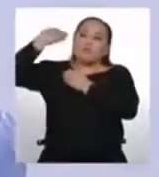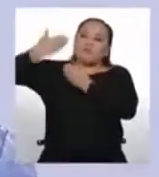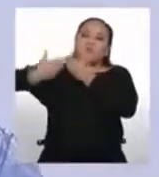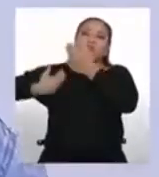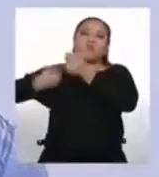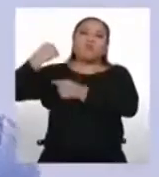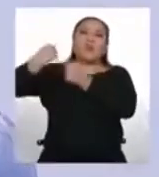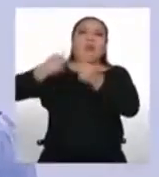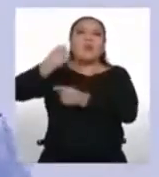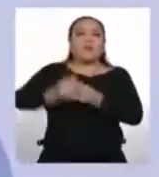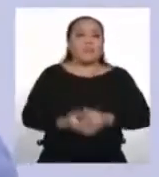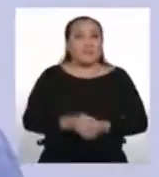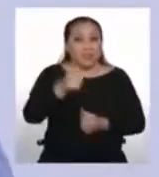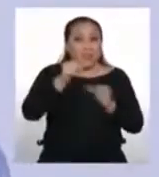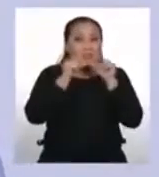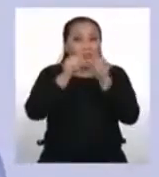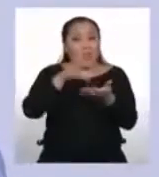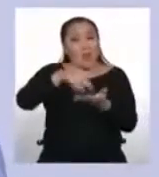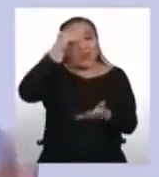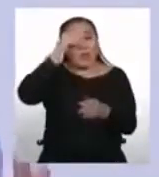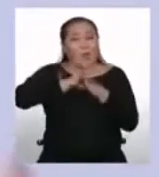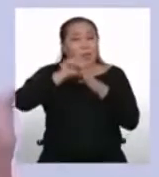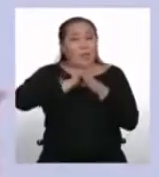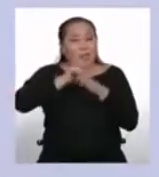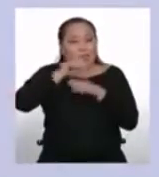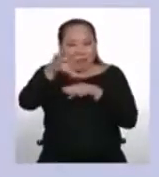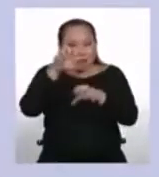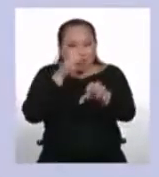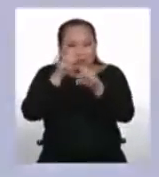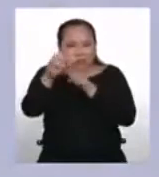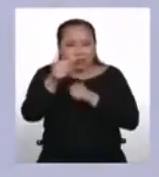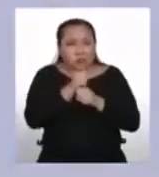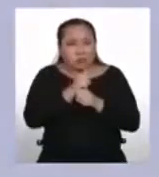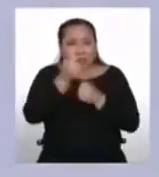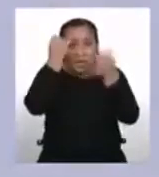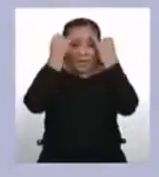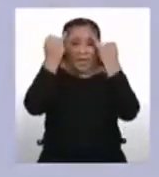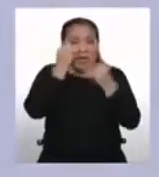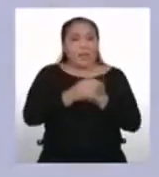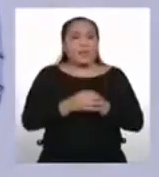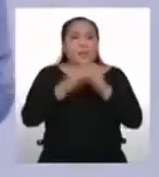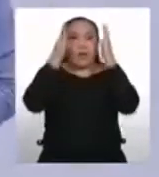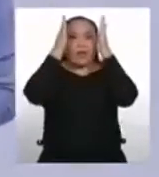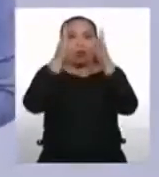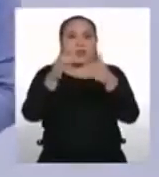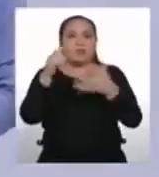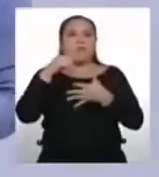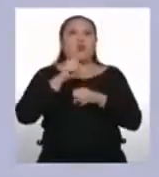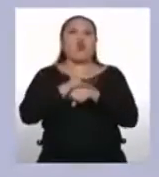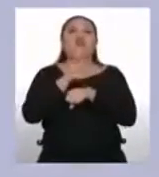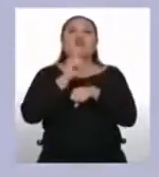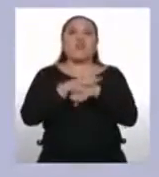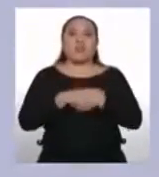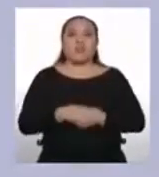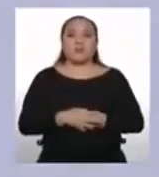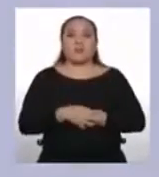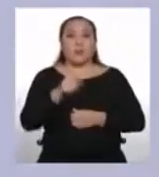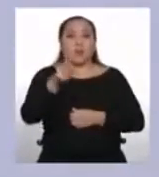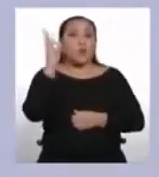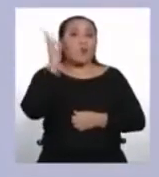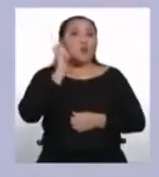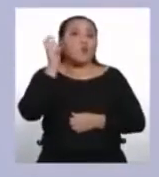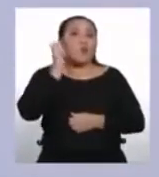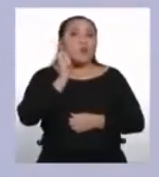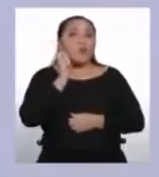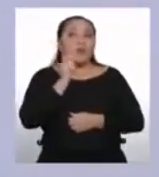Si quieres seguir aprendiendo en casa y seguir practicando para extraer ideas de textos orales, solo debes tener en cuenta las siguientes recomendaciones. Cuando escuchas